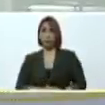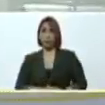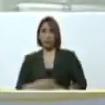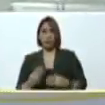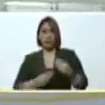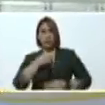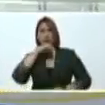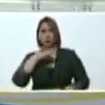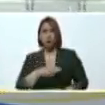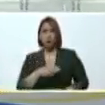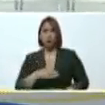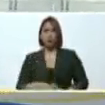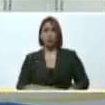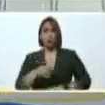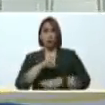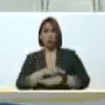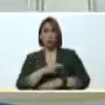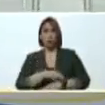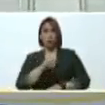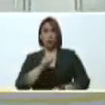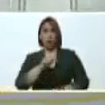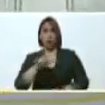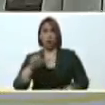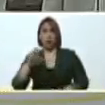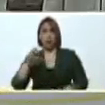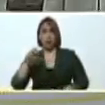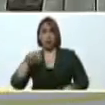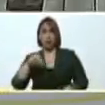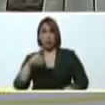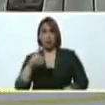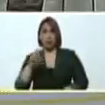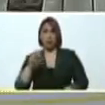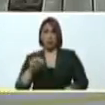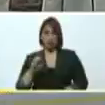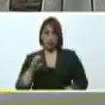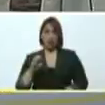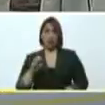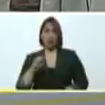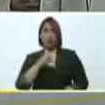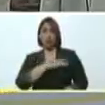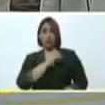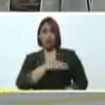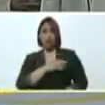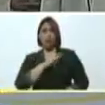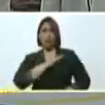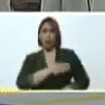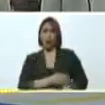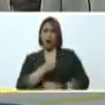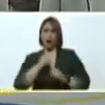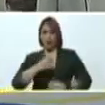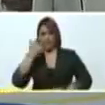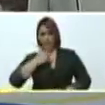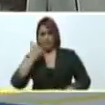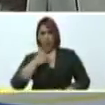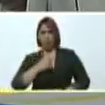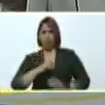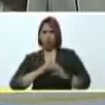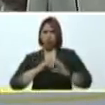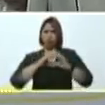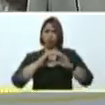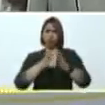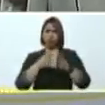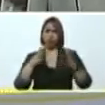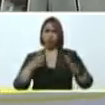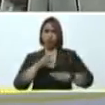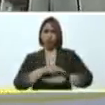historia el doctor Salvador Allende en Chile por su valentía por su convicción por su coraje por su corazón gigante